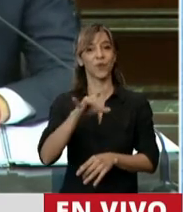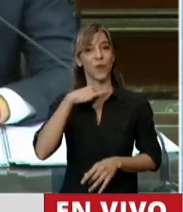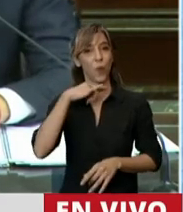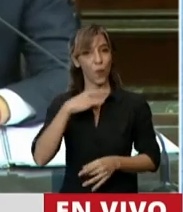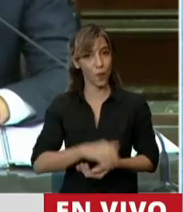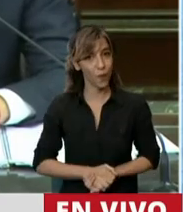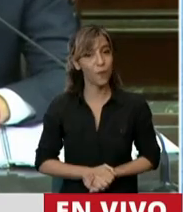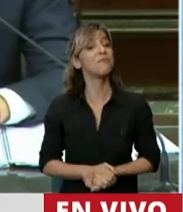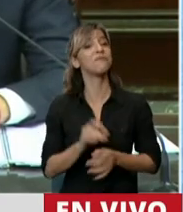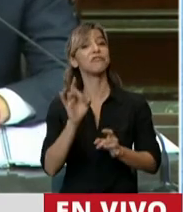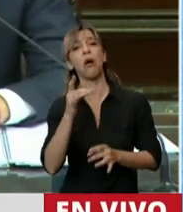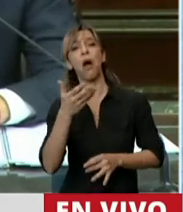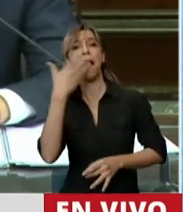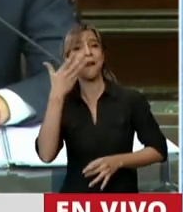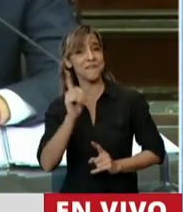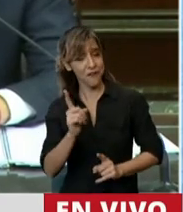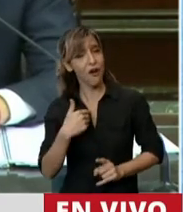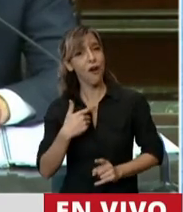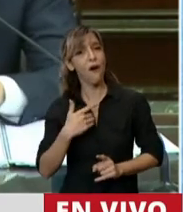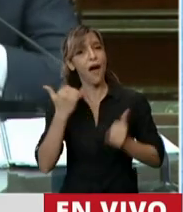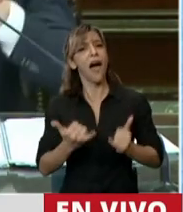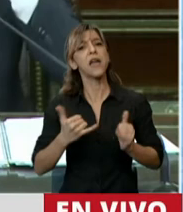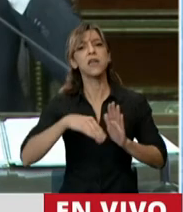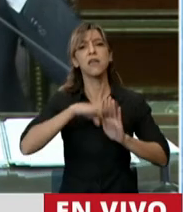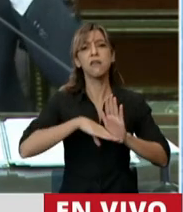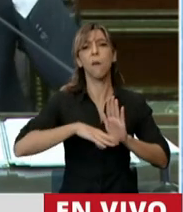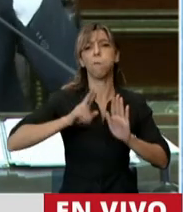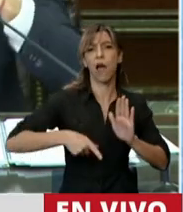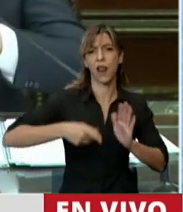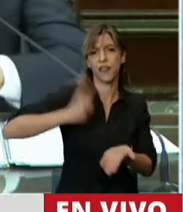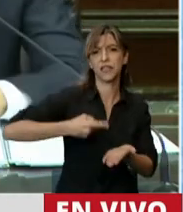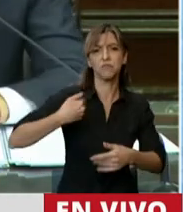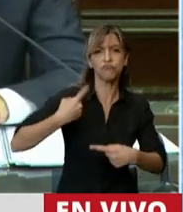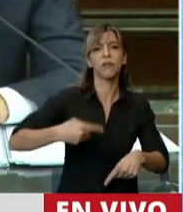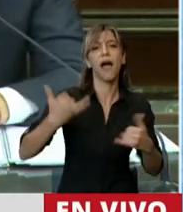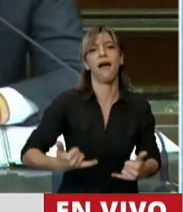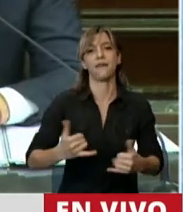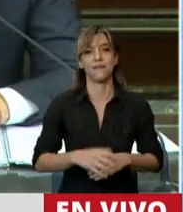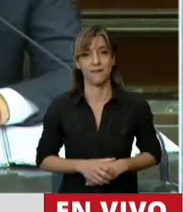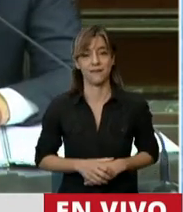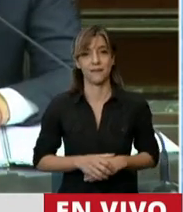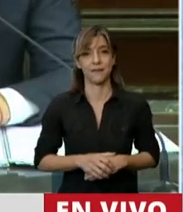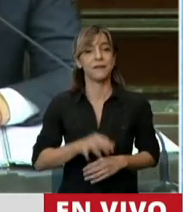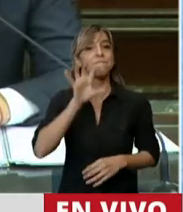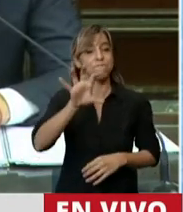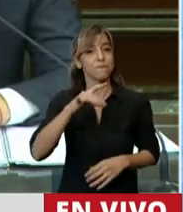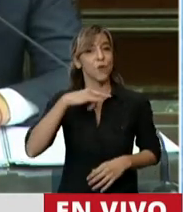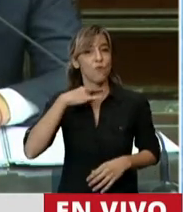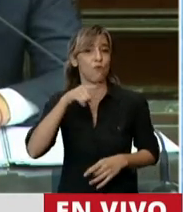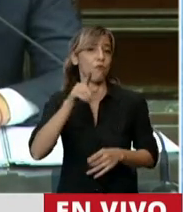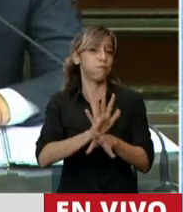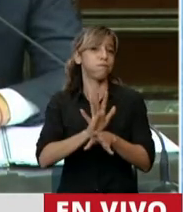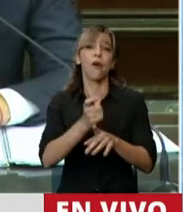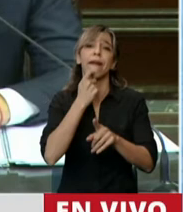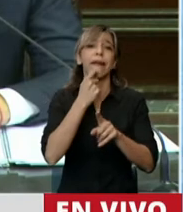palabras, sino con decisiones concretas. Miren, Jujuy es el mejor ejemplo del fracaso del Gobierno de Macri,